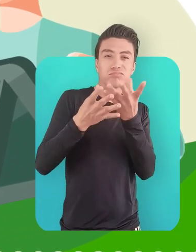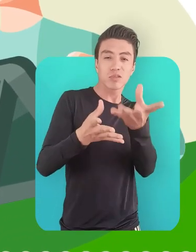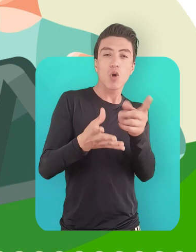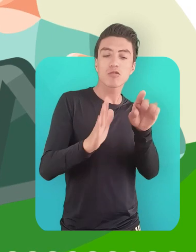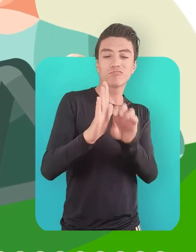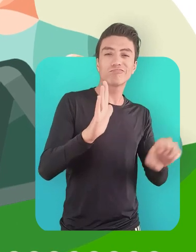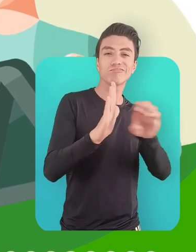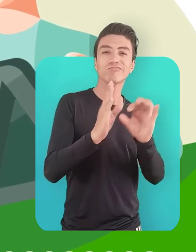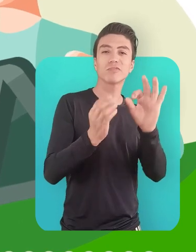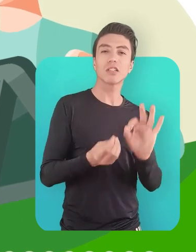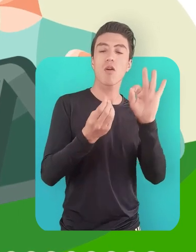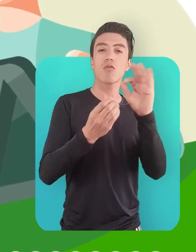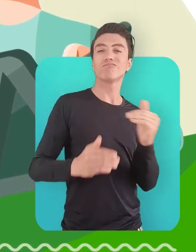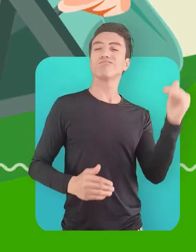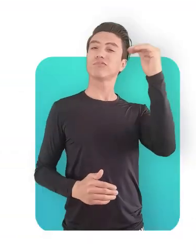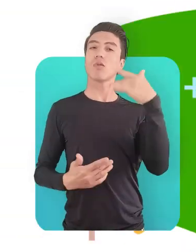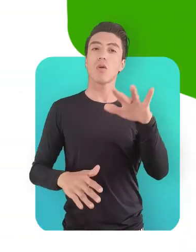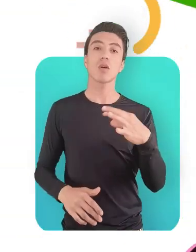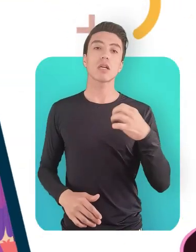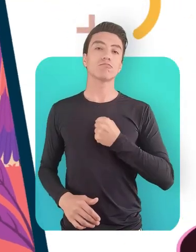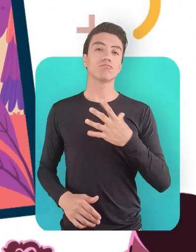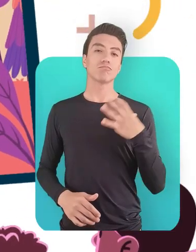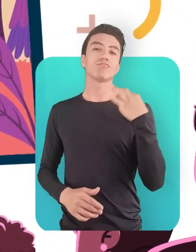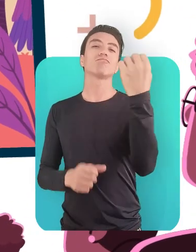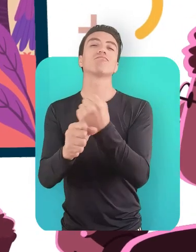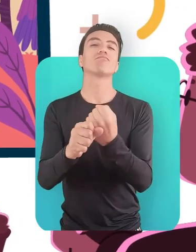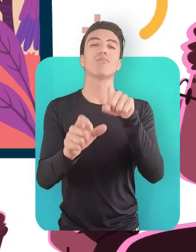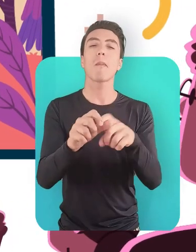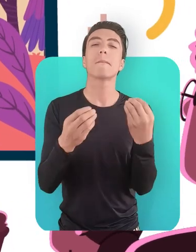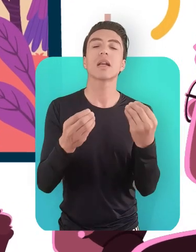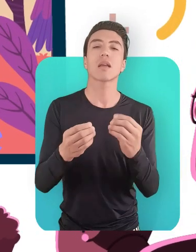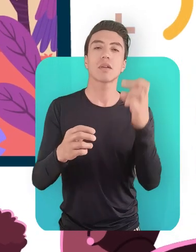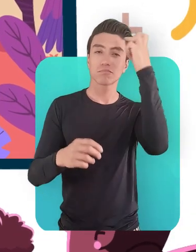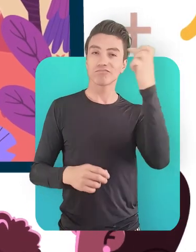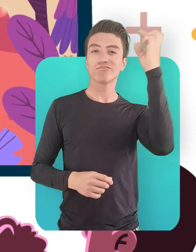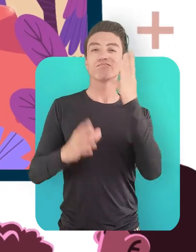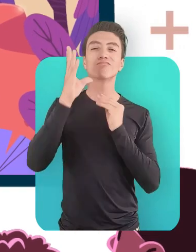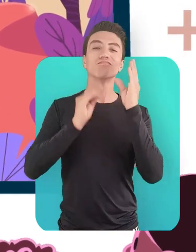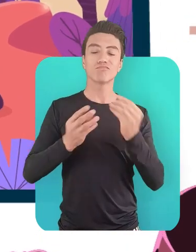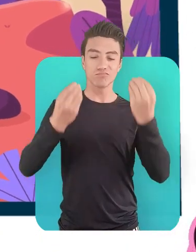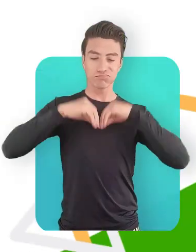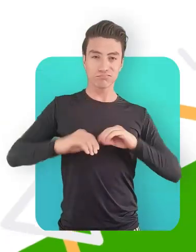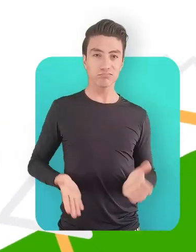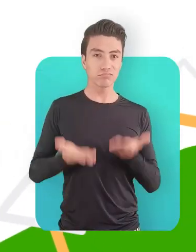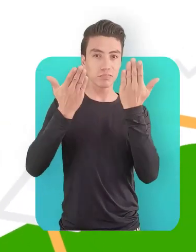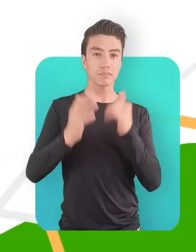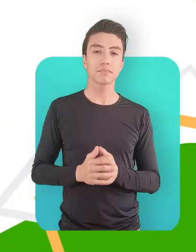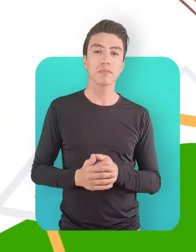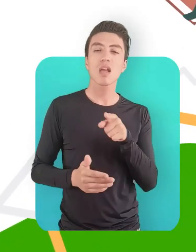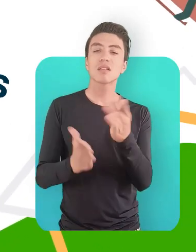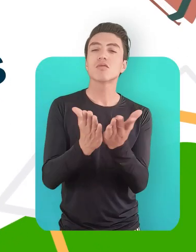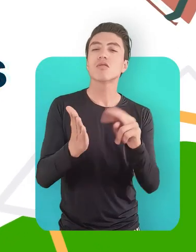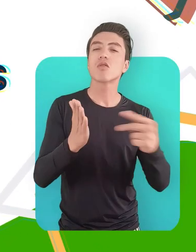estándares de calidad que te darán la oportunidad de entrar en el mercado laboral y mejorar tu experiencia profesional. Este tecnólogo